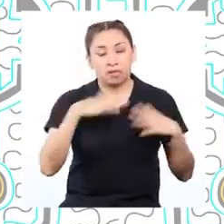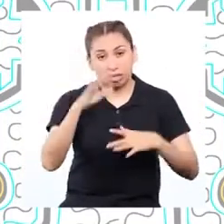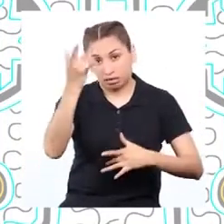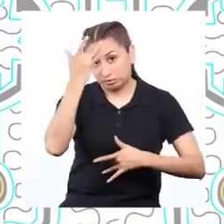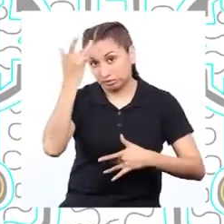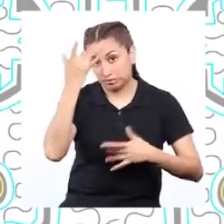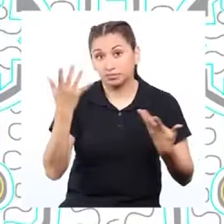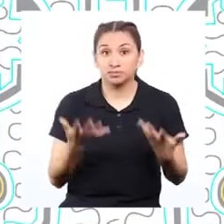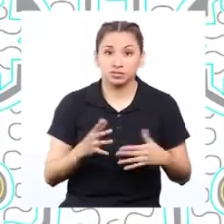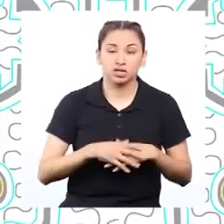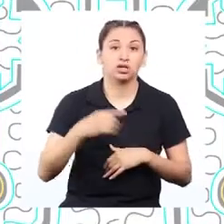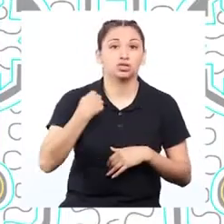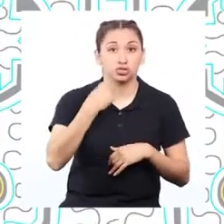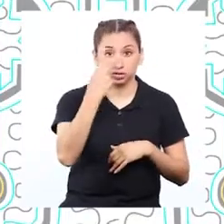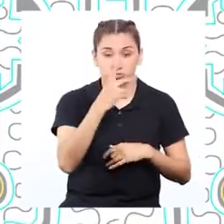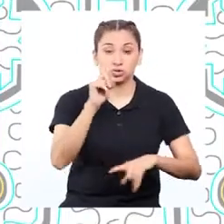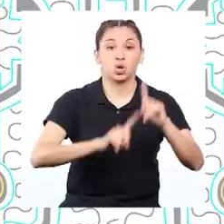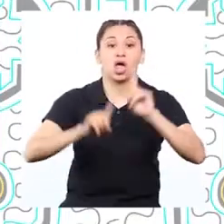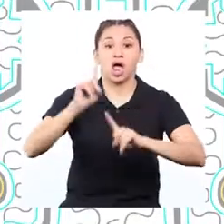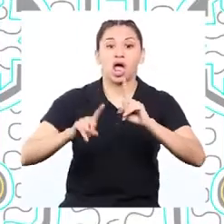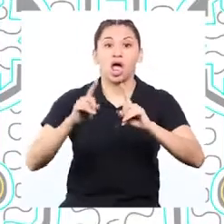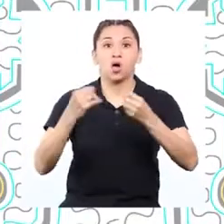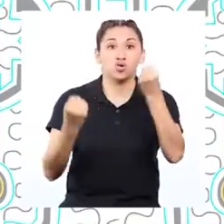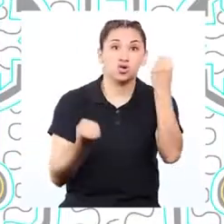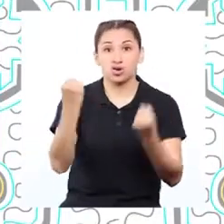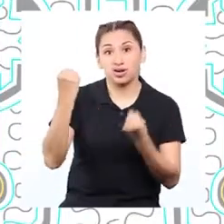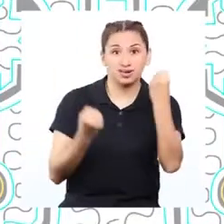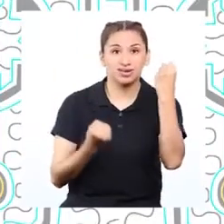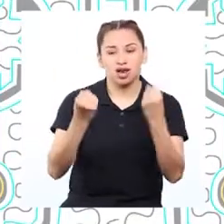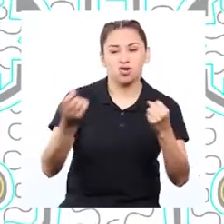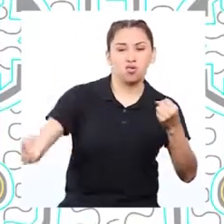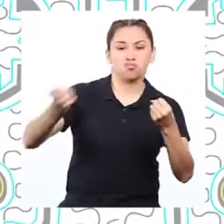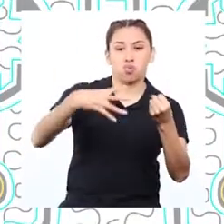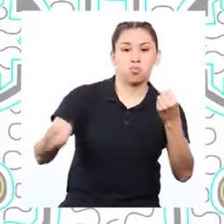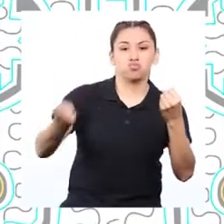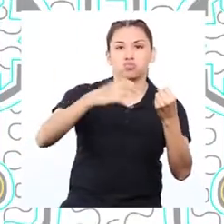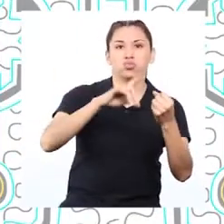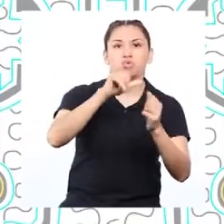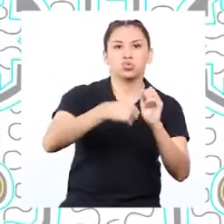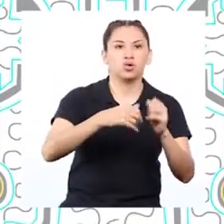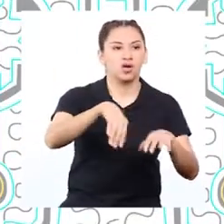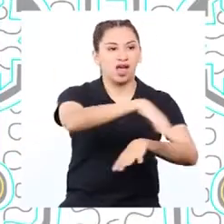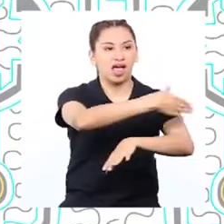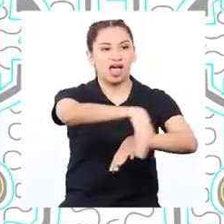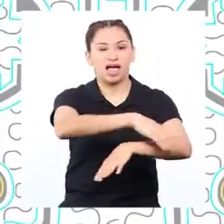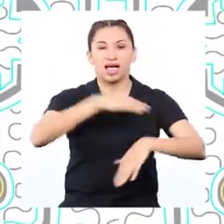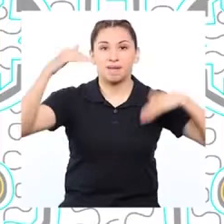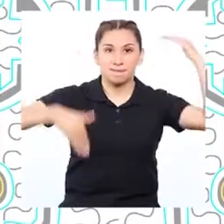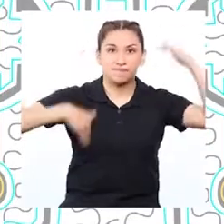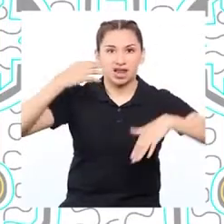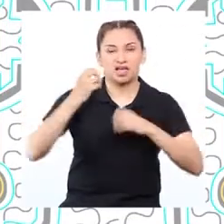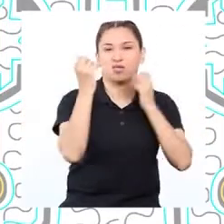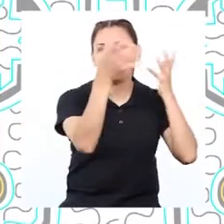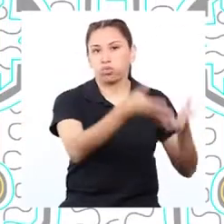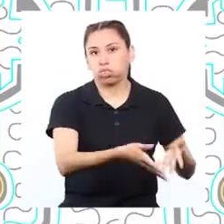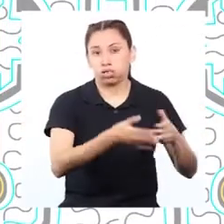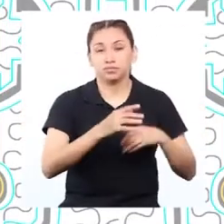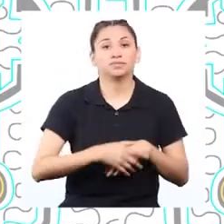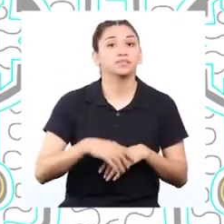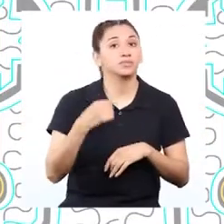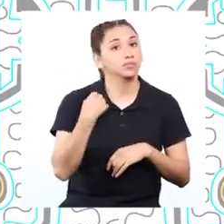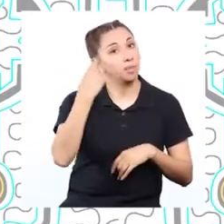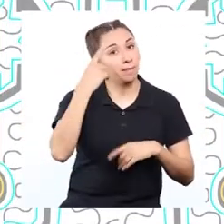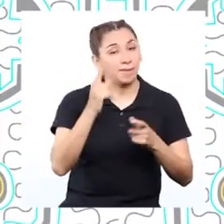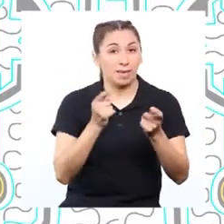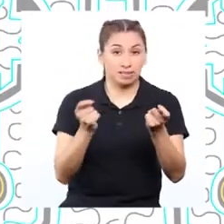¿Y he visto qué? En algunas partes hay camiones que dejan la basura en zonas cercanas a la playa. El